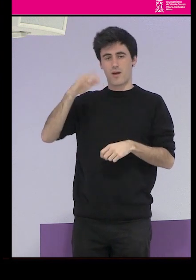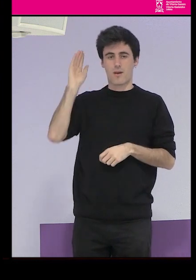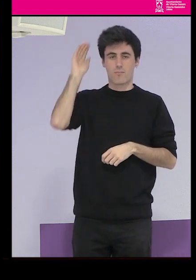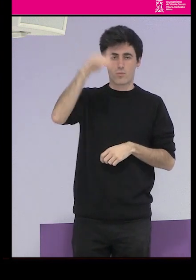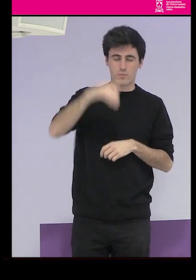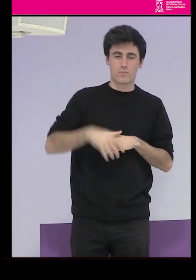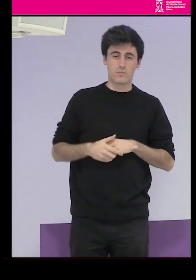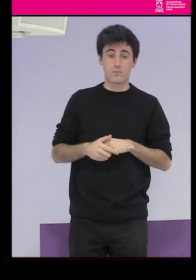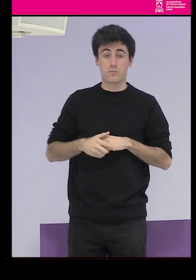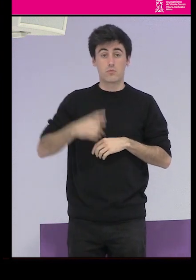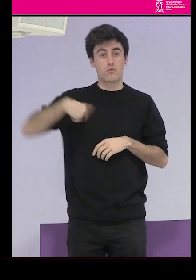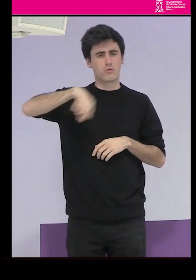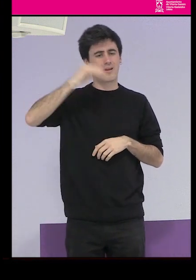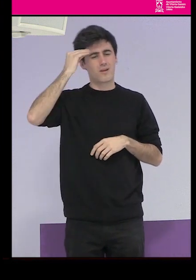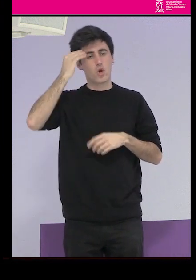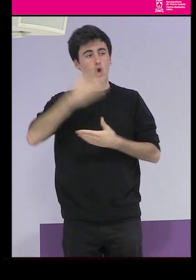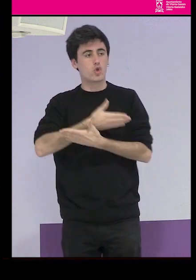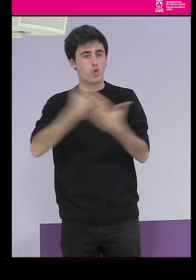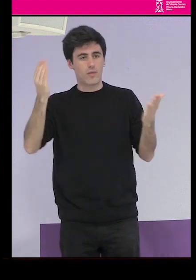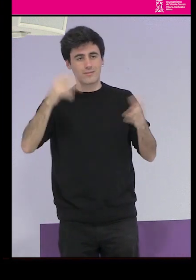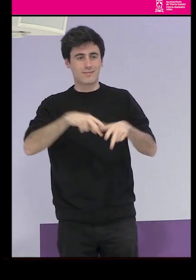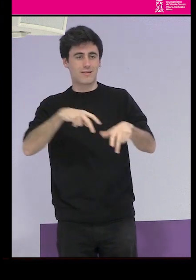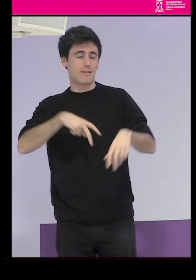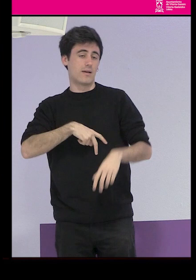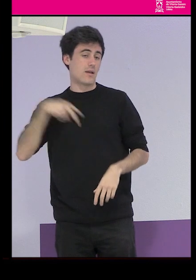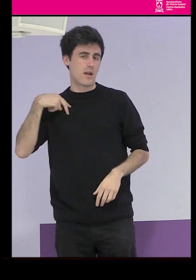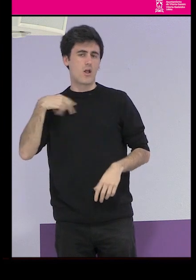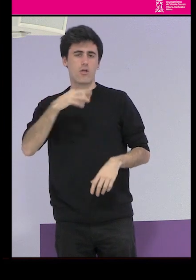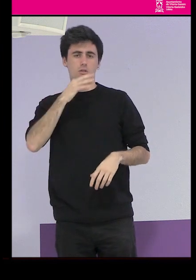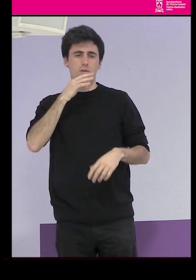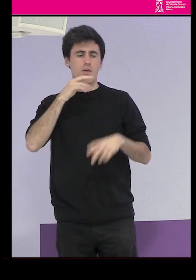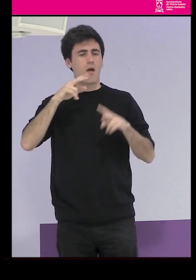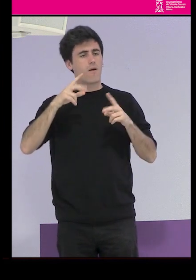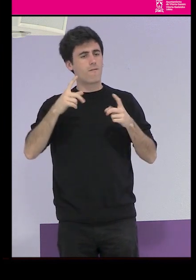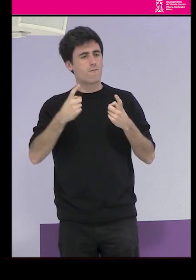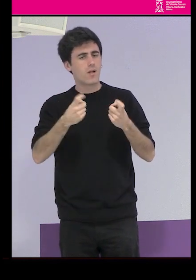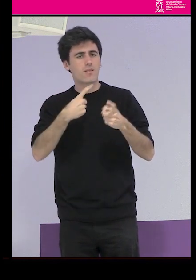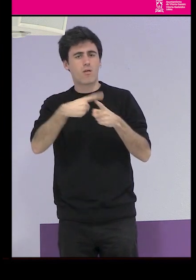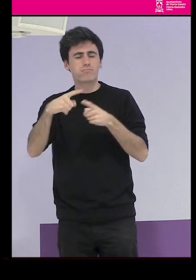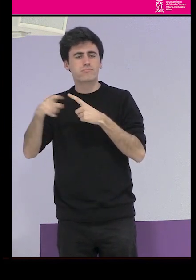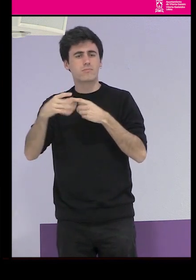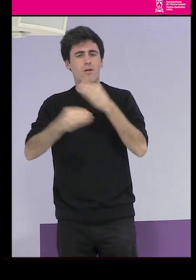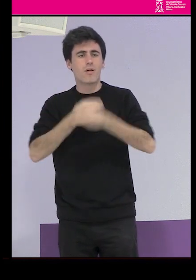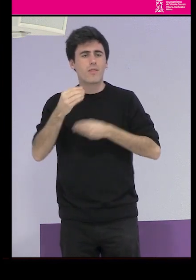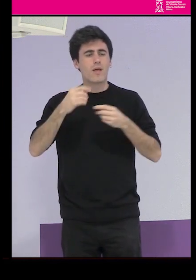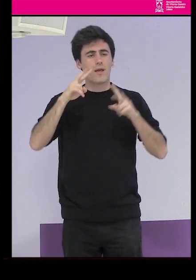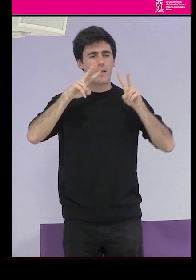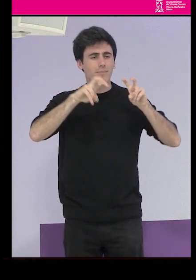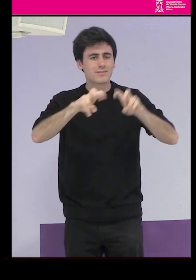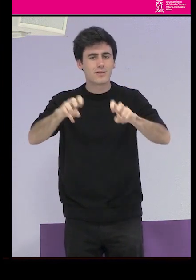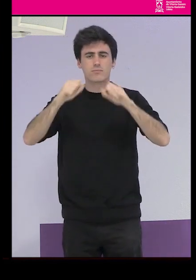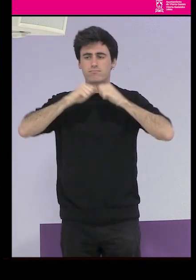Nosotras, y creo que todas en general, tenemos mucho por hacer, por investigar y difundir para